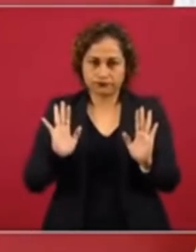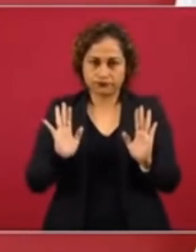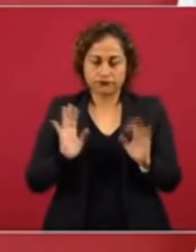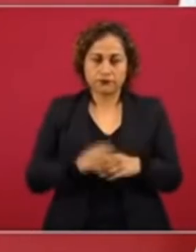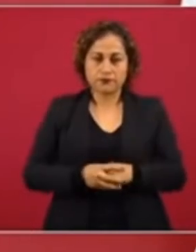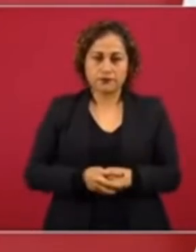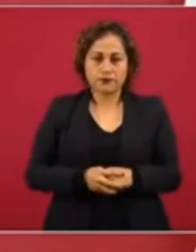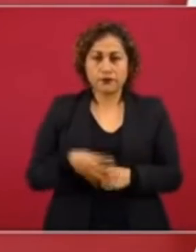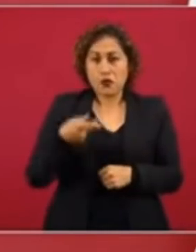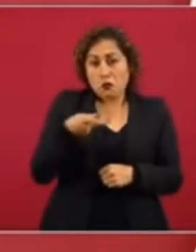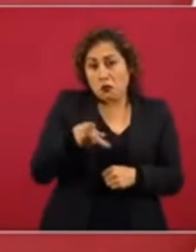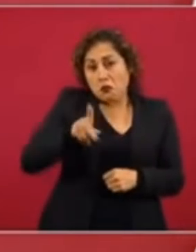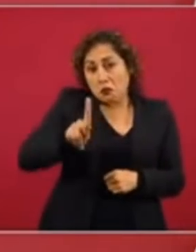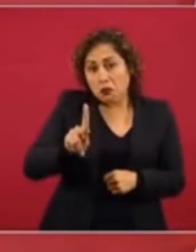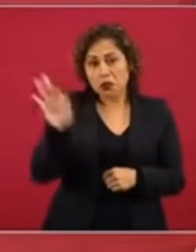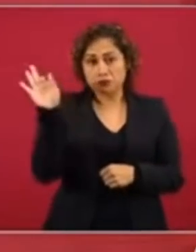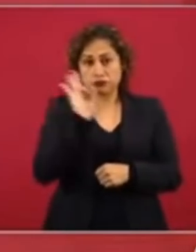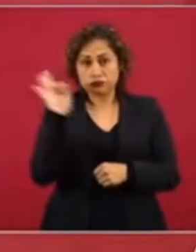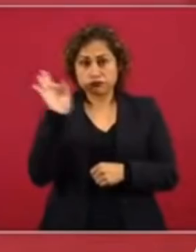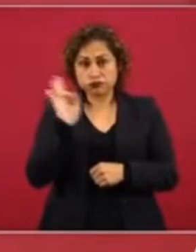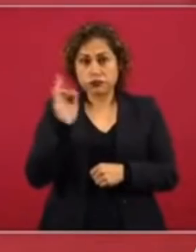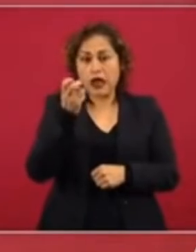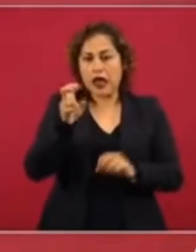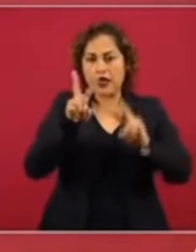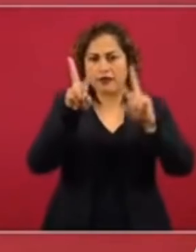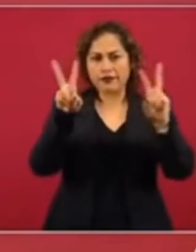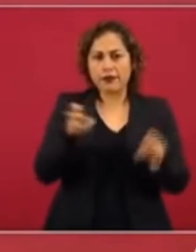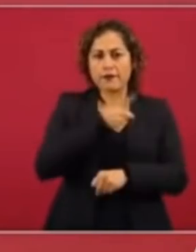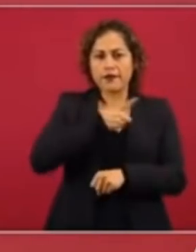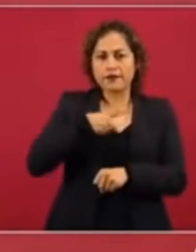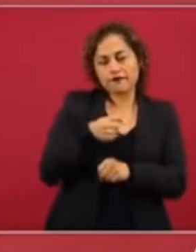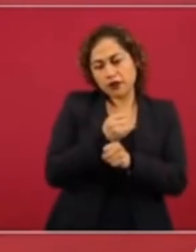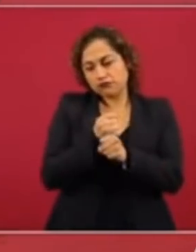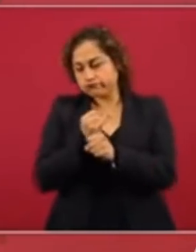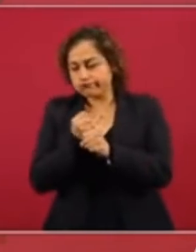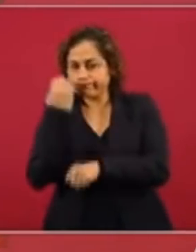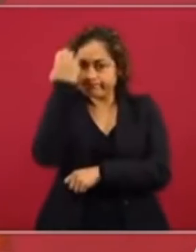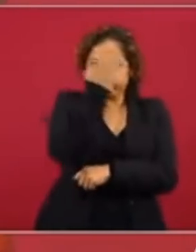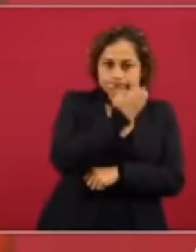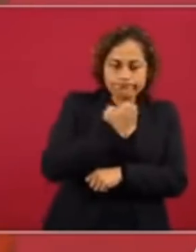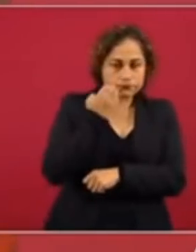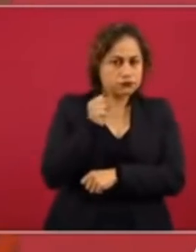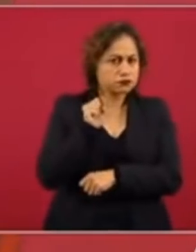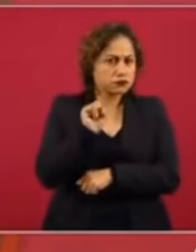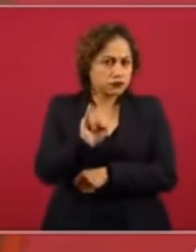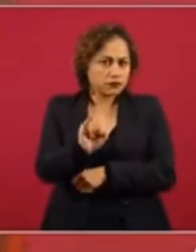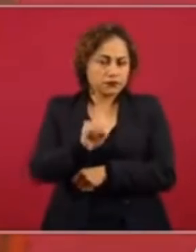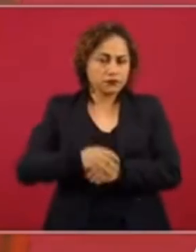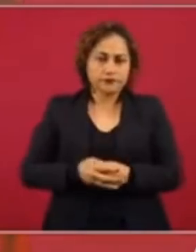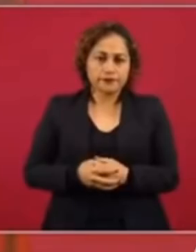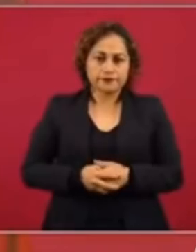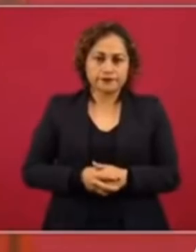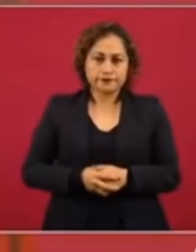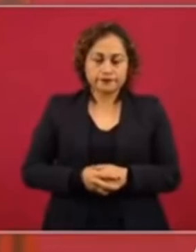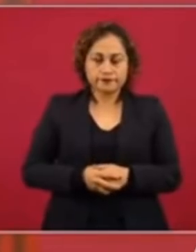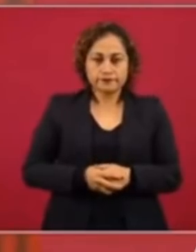que todo esto se analice para que no